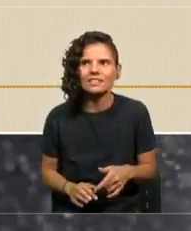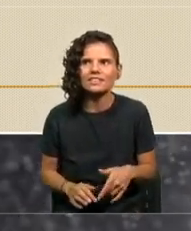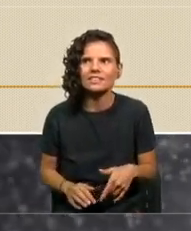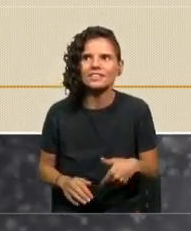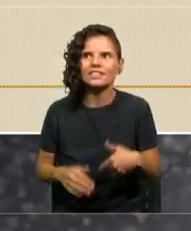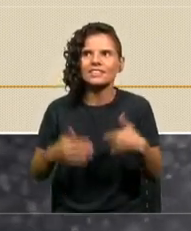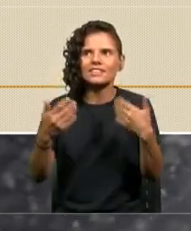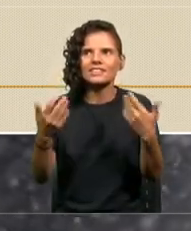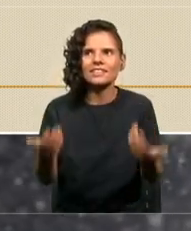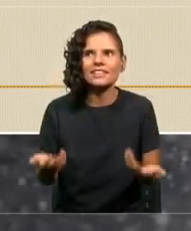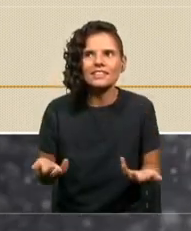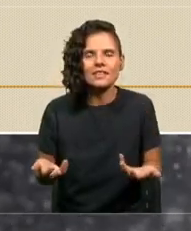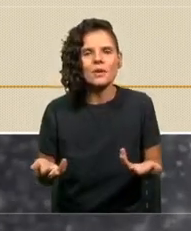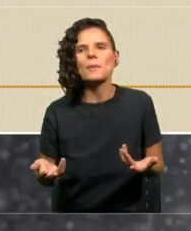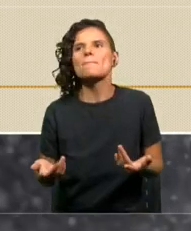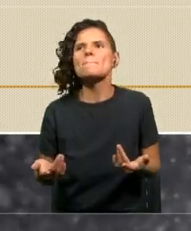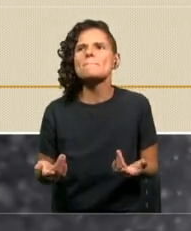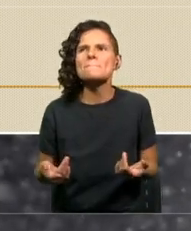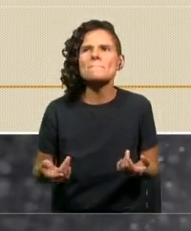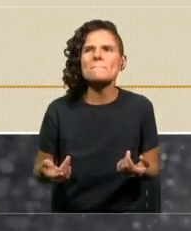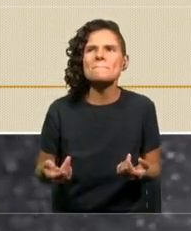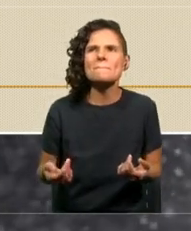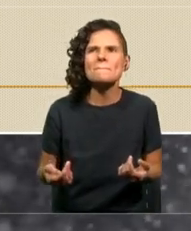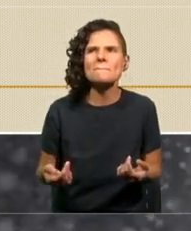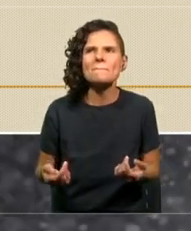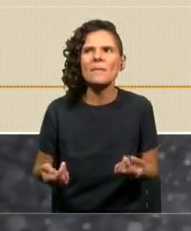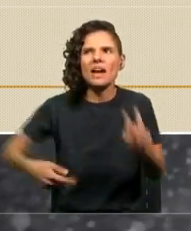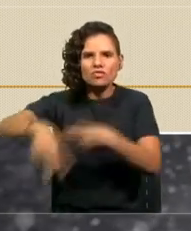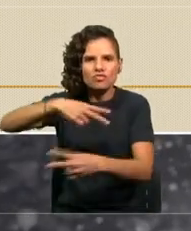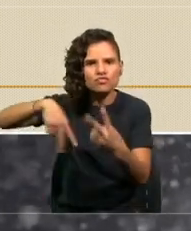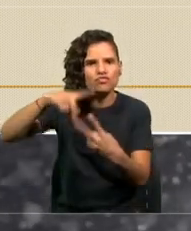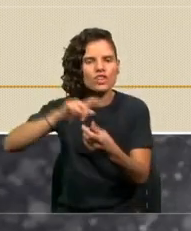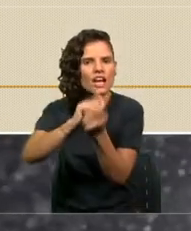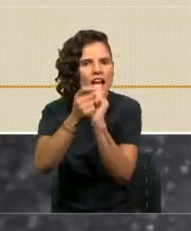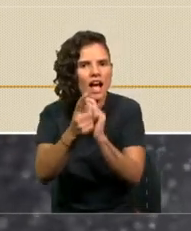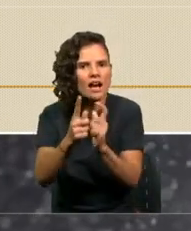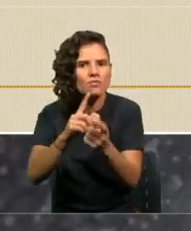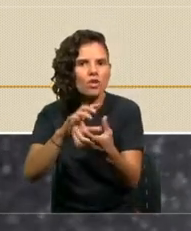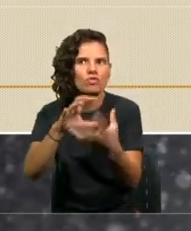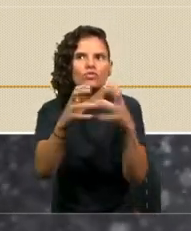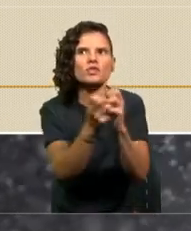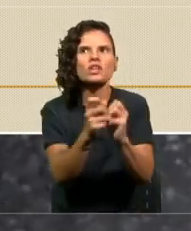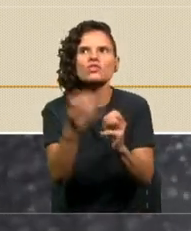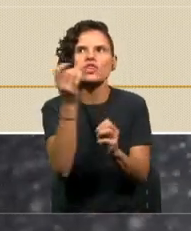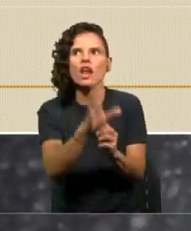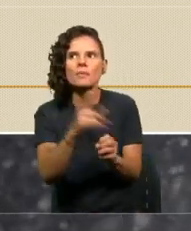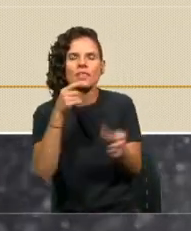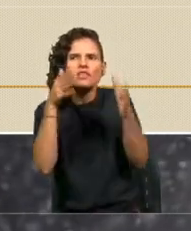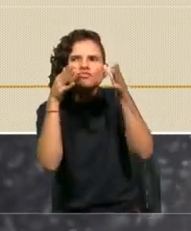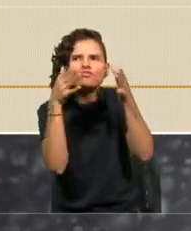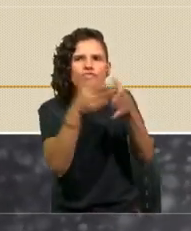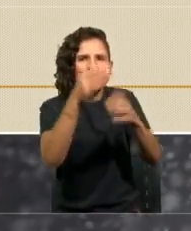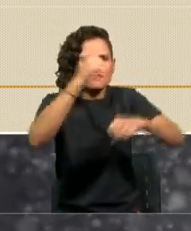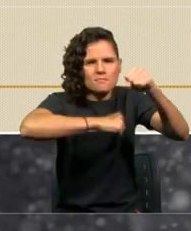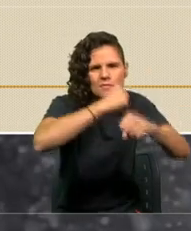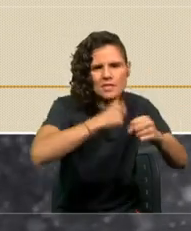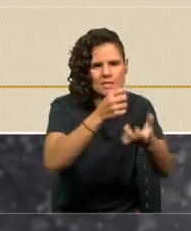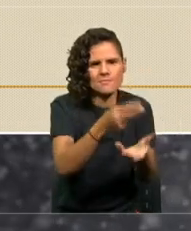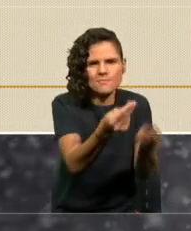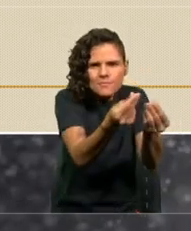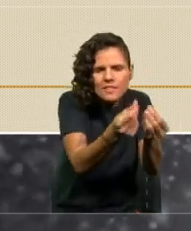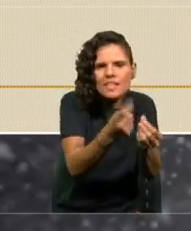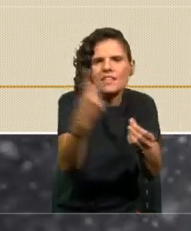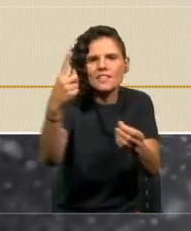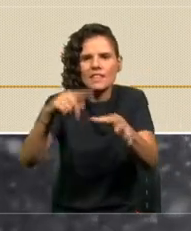reduccionismo. Como si todo fuera de las empresas, como si todo fuera de los técnicos. Es un tema de todos. Y el otro